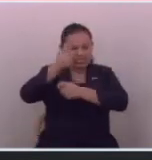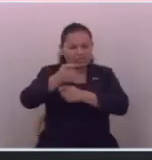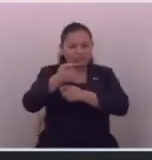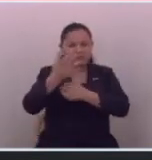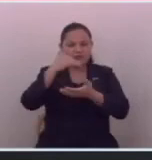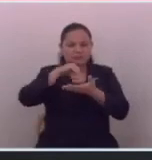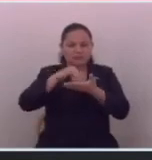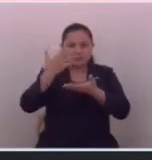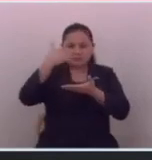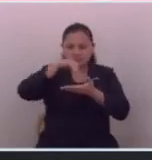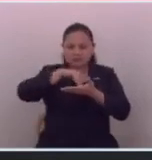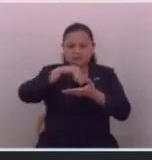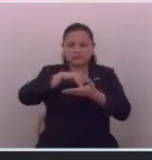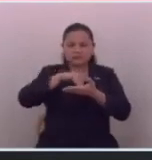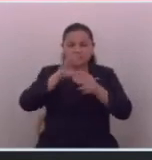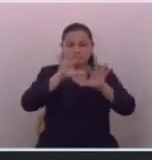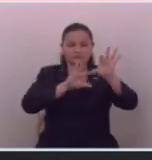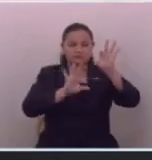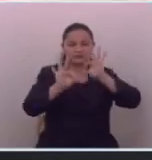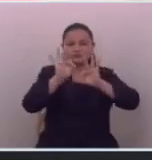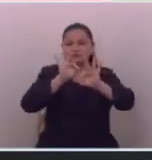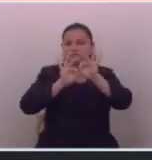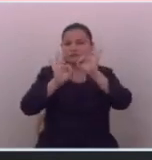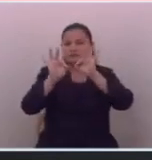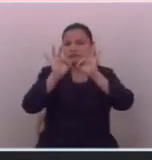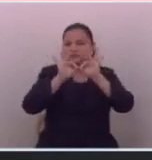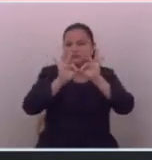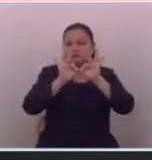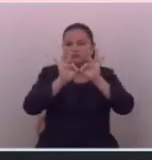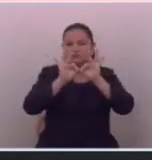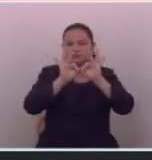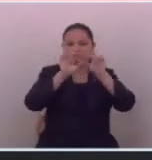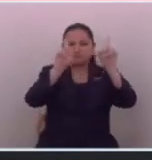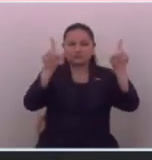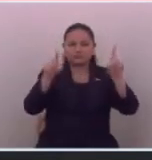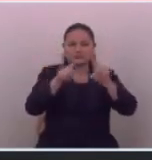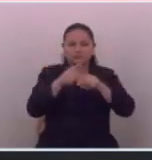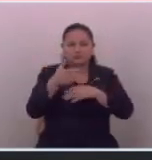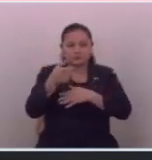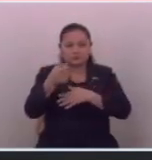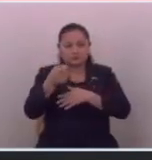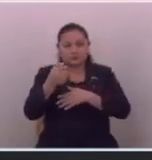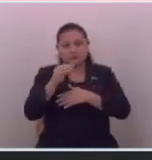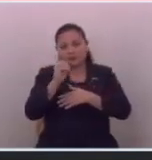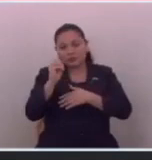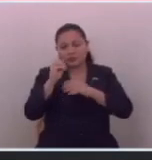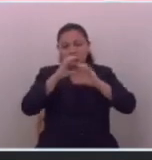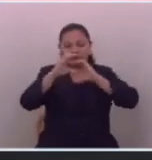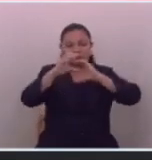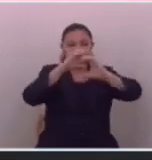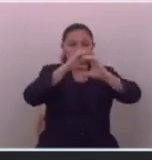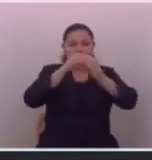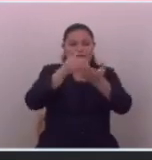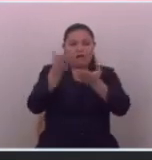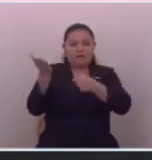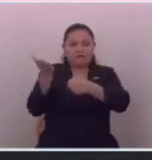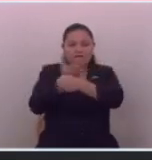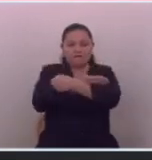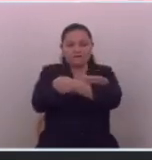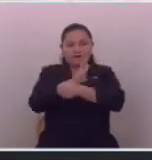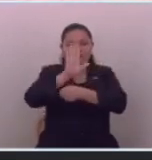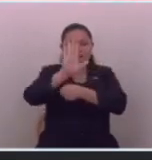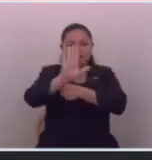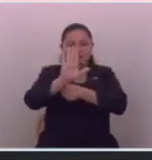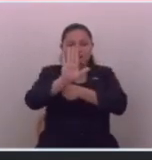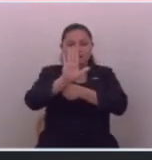incluso que en algunas televisoras o medios de comunicación despiden a